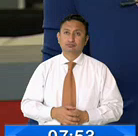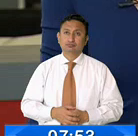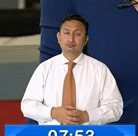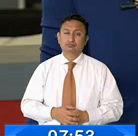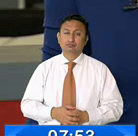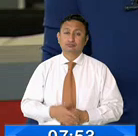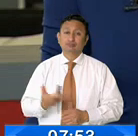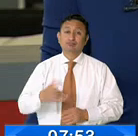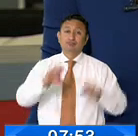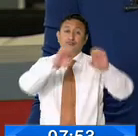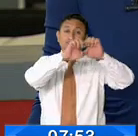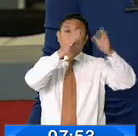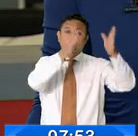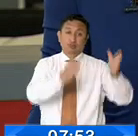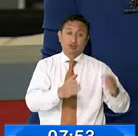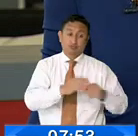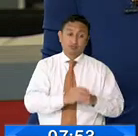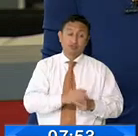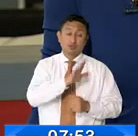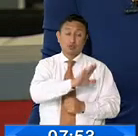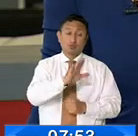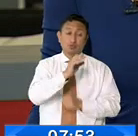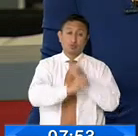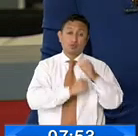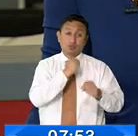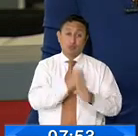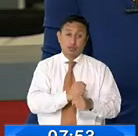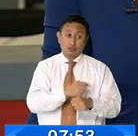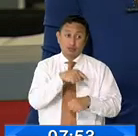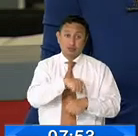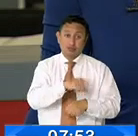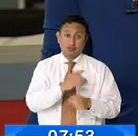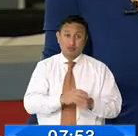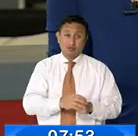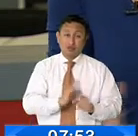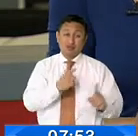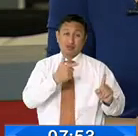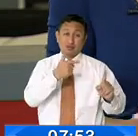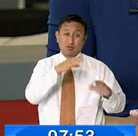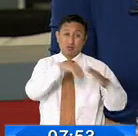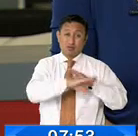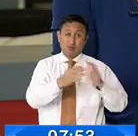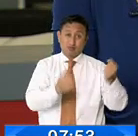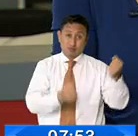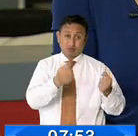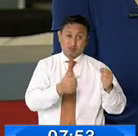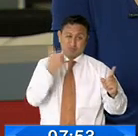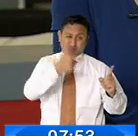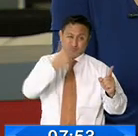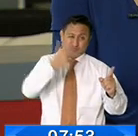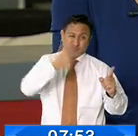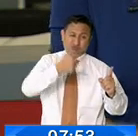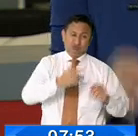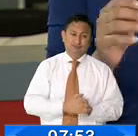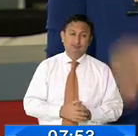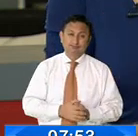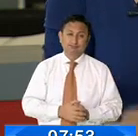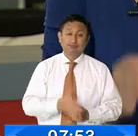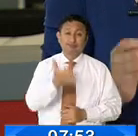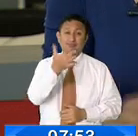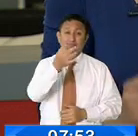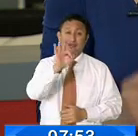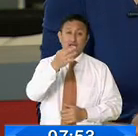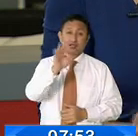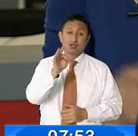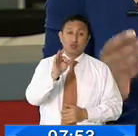Y un empresario pesquero de 55 años de edad fue acribillado a tiros dentro de su vehículo en Manta, provincia de Manaví. 19